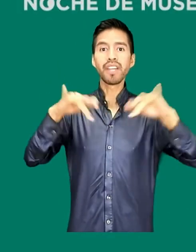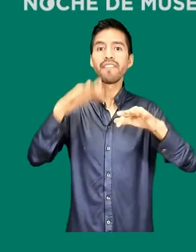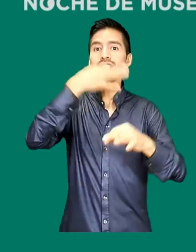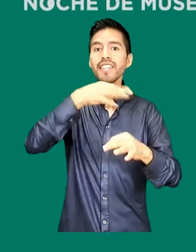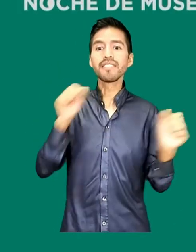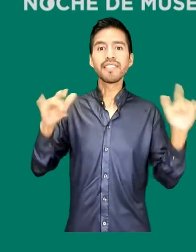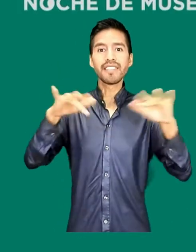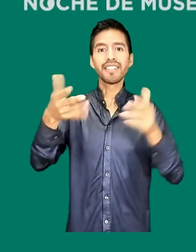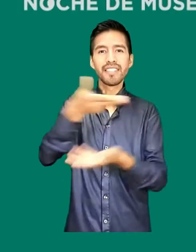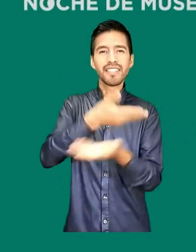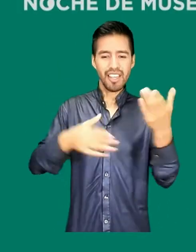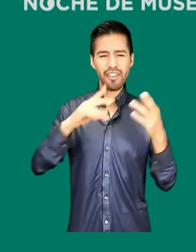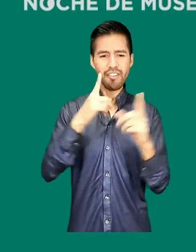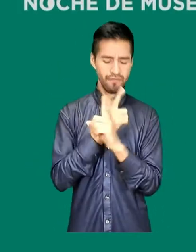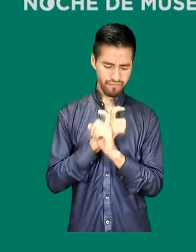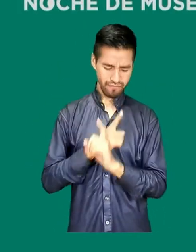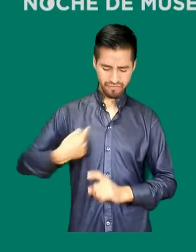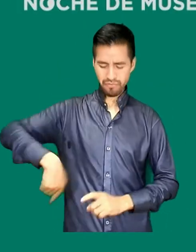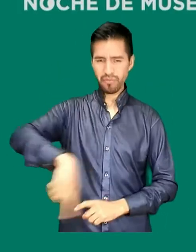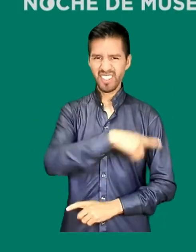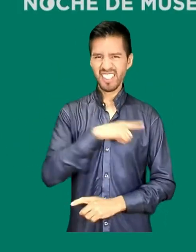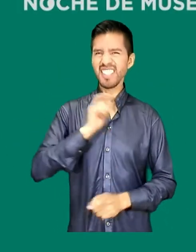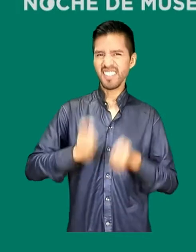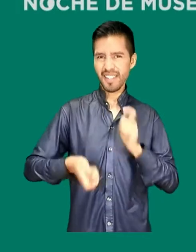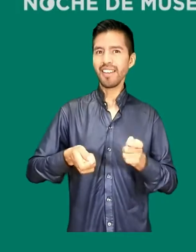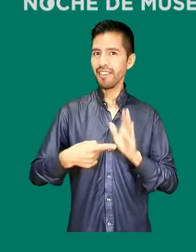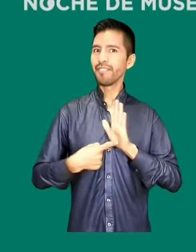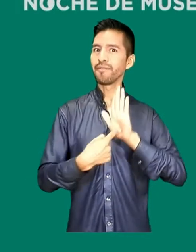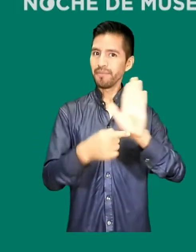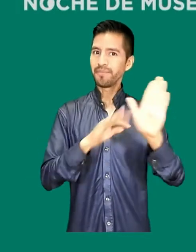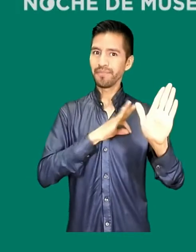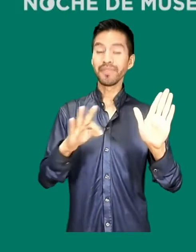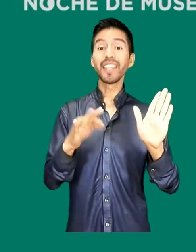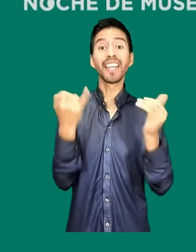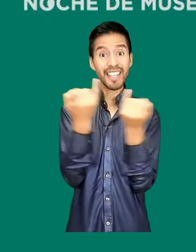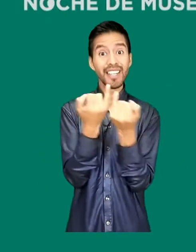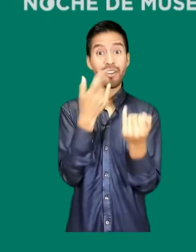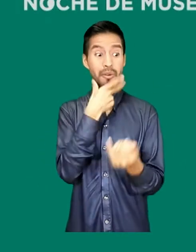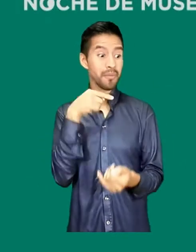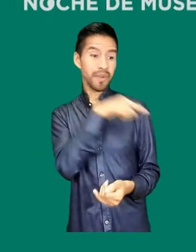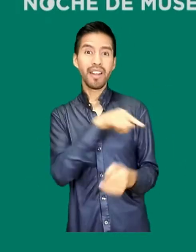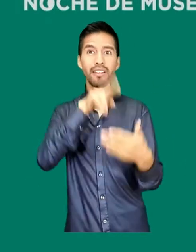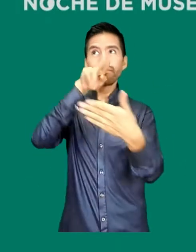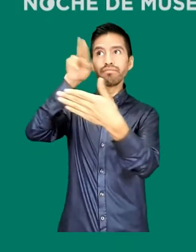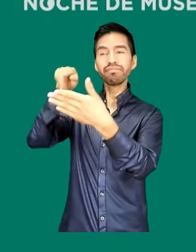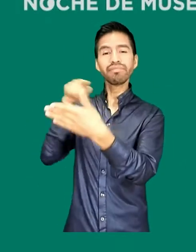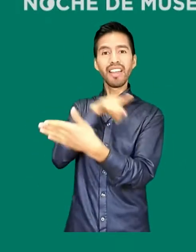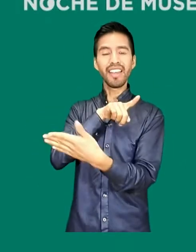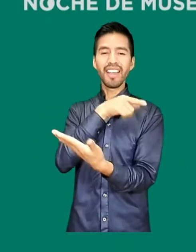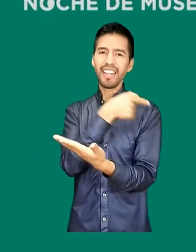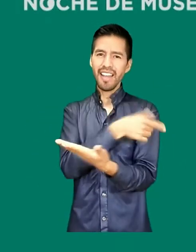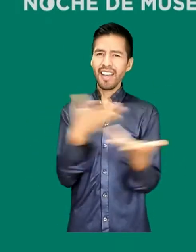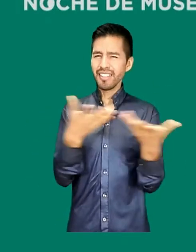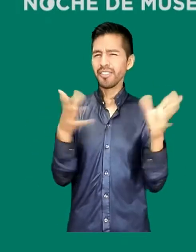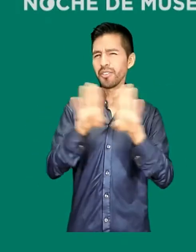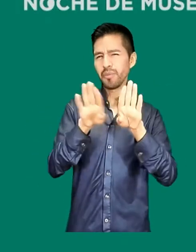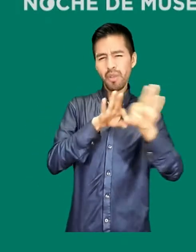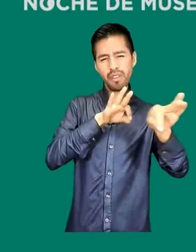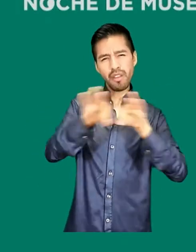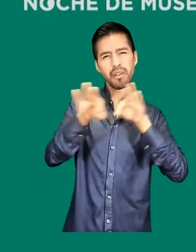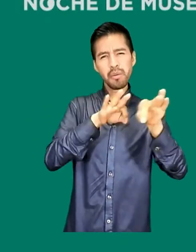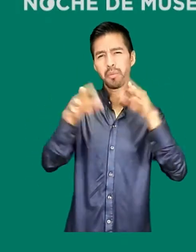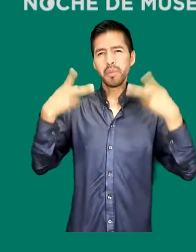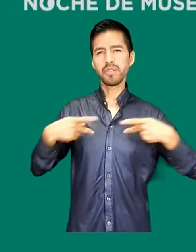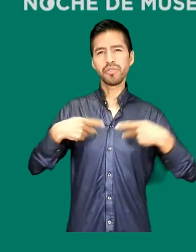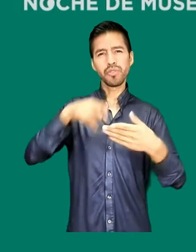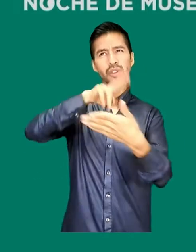él daban significado. Así, Diego Rivera nos invita a acercarnos al pasado prehispánico por medio del trabajo cotidiano de